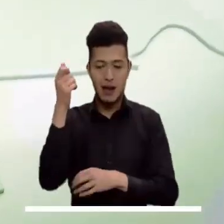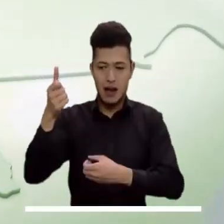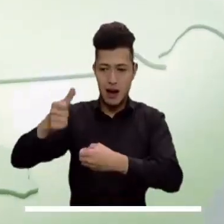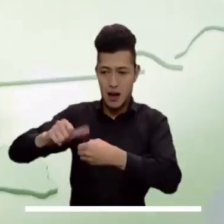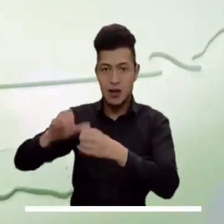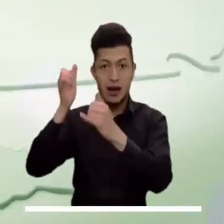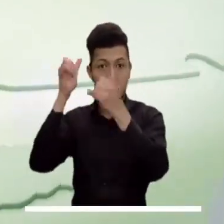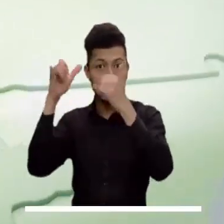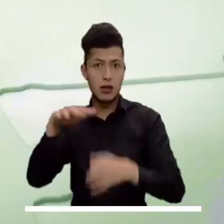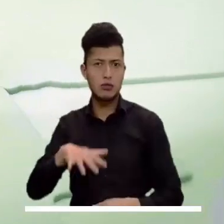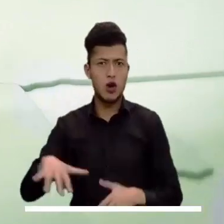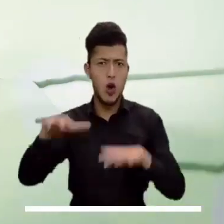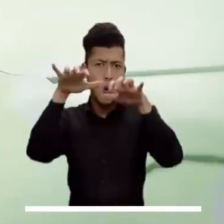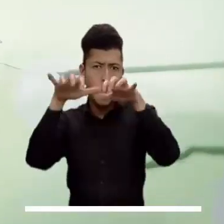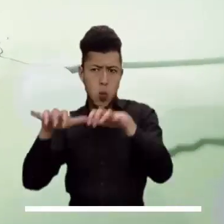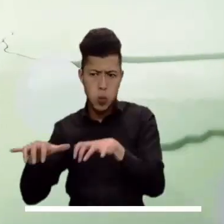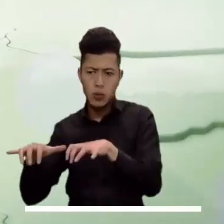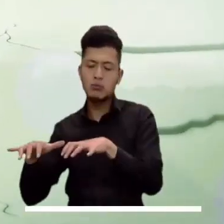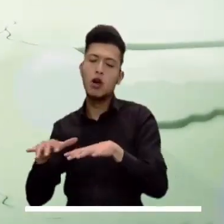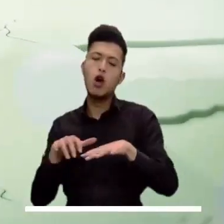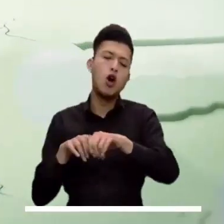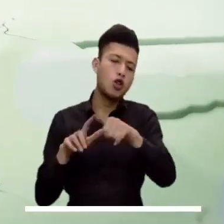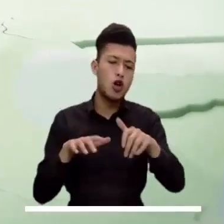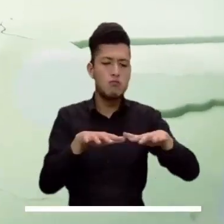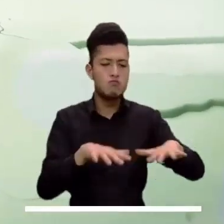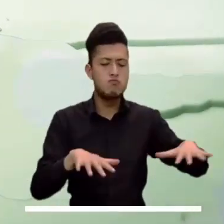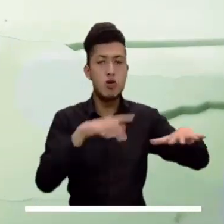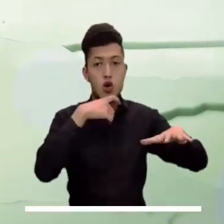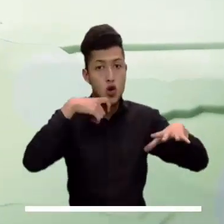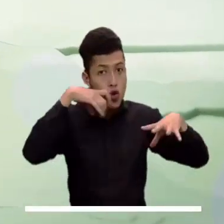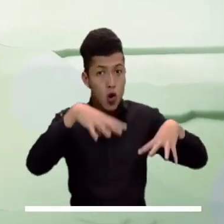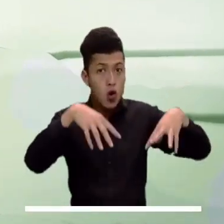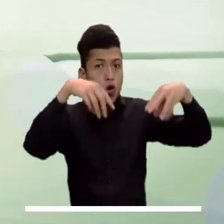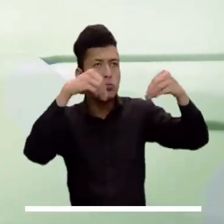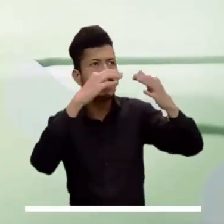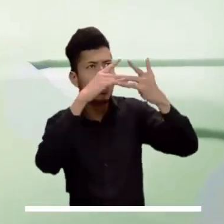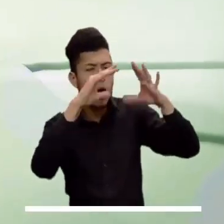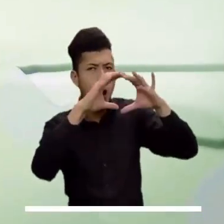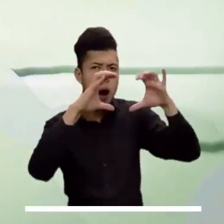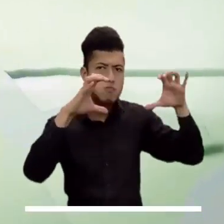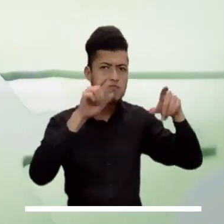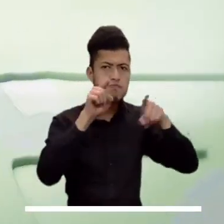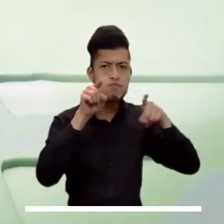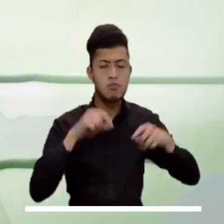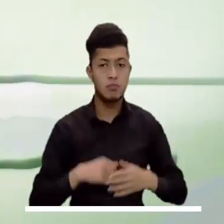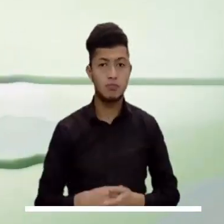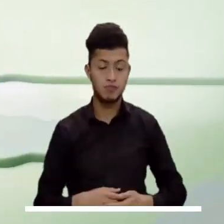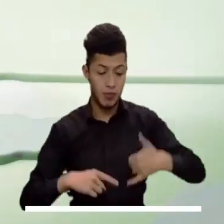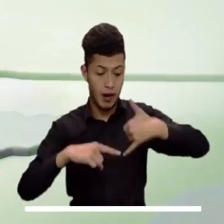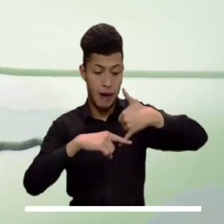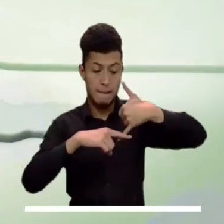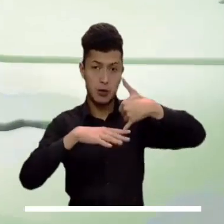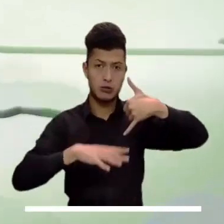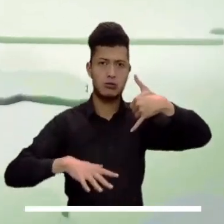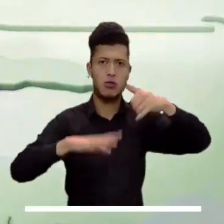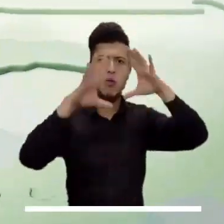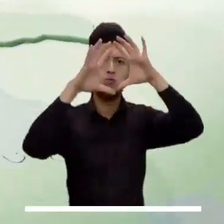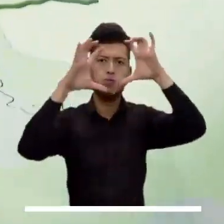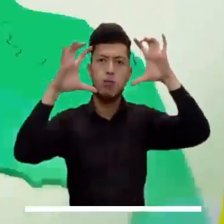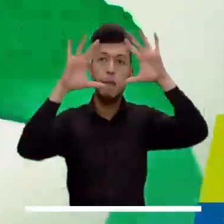Meta, Arauca y Casanare podrán presentar una tarde lluviosa, mientras que el resto de la Orinoquía espera tiempo seco y cielo seminublado.